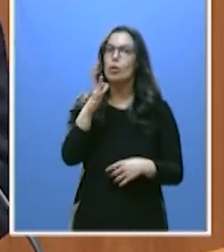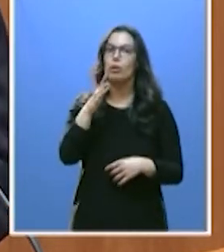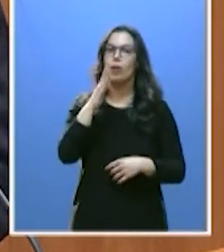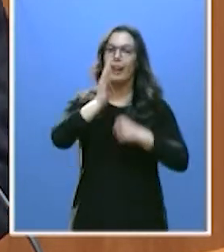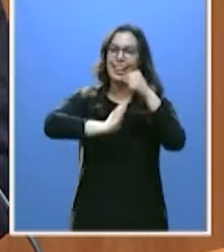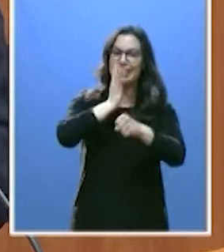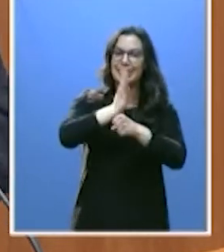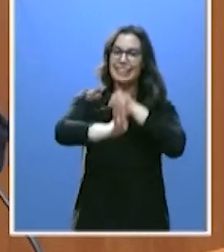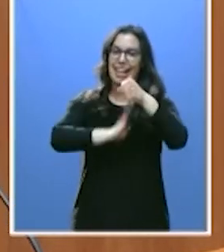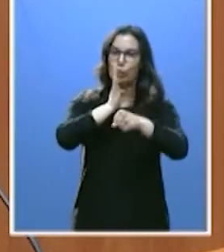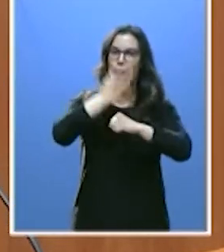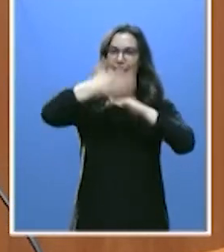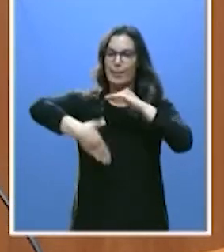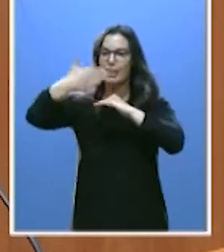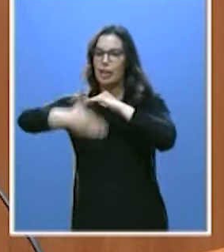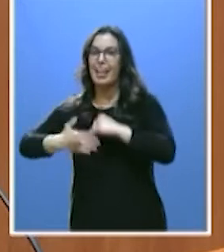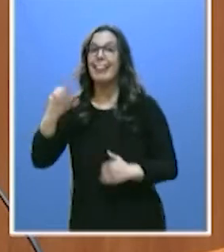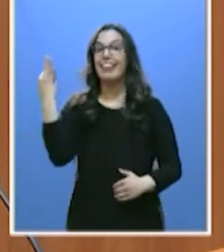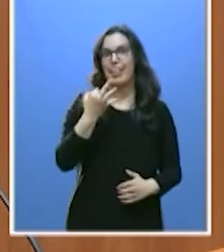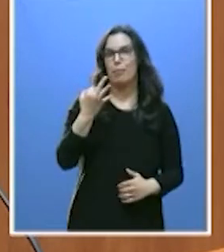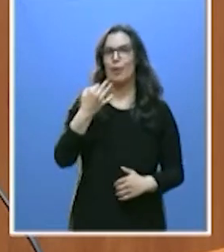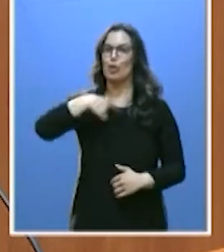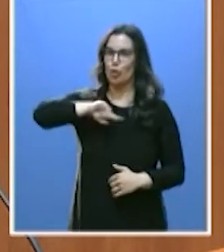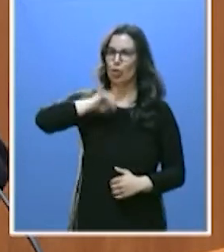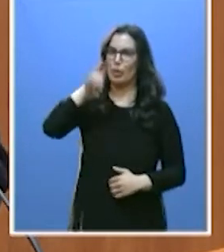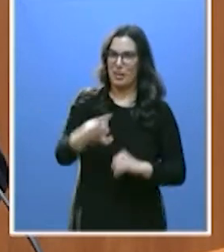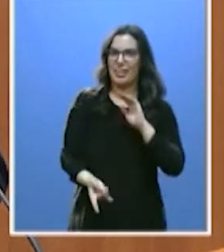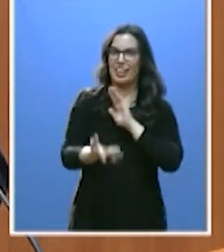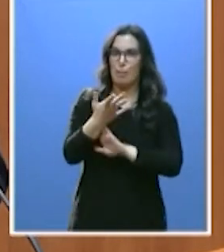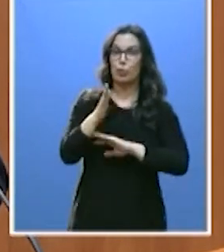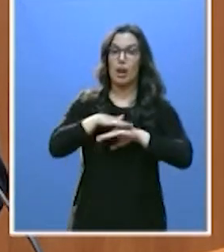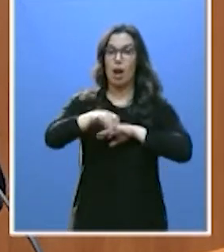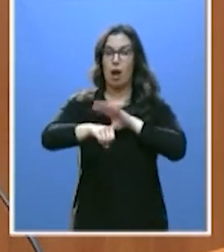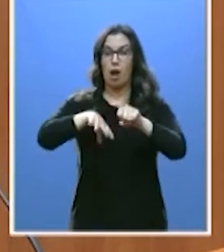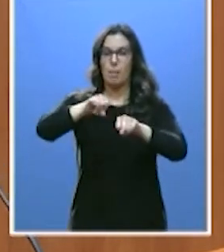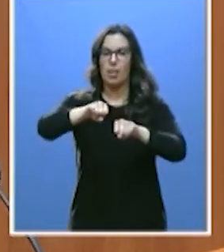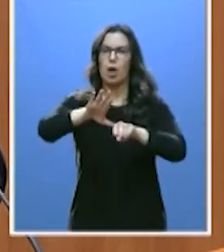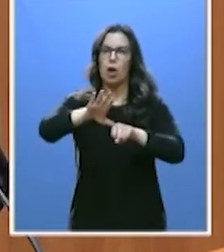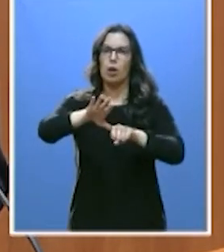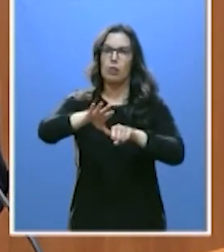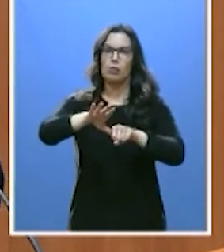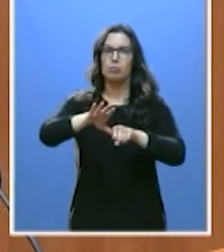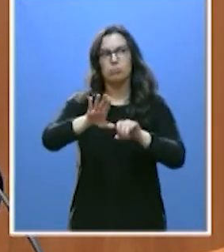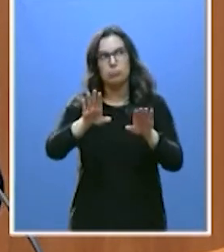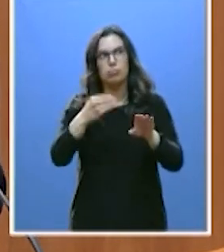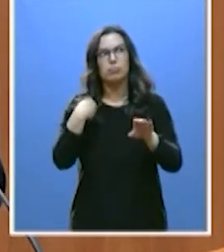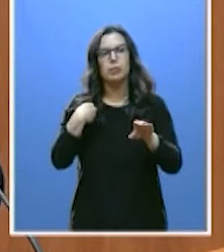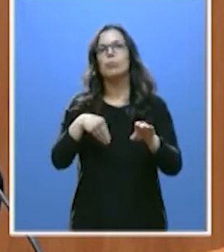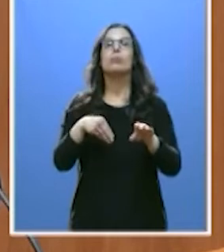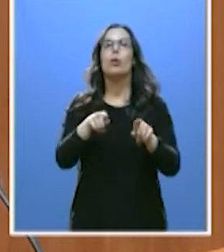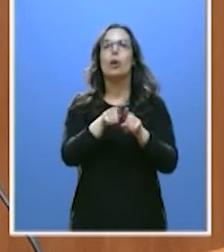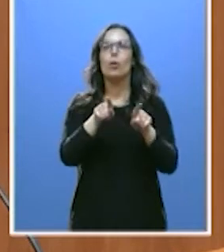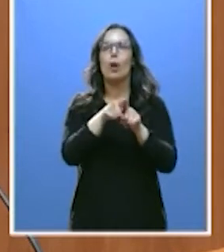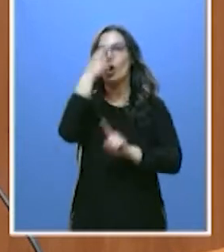impulsamos en esta Administración, para que tu ambición sea ser recordado por lo que has hecho y no la de